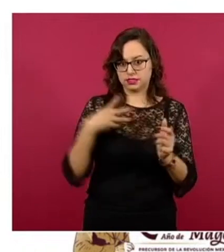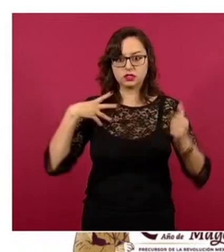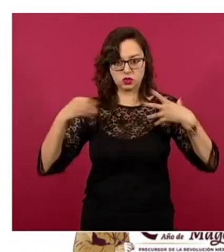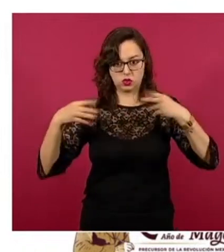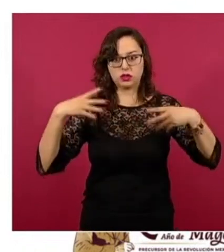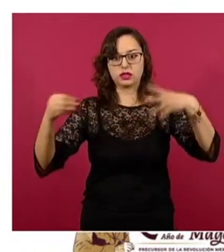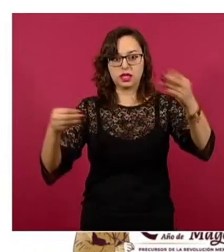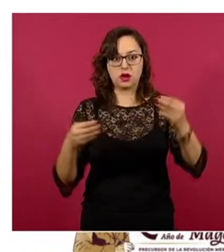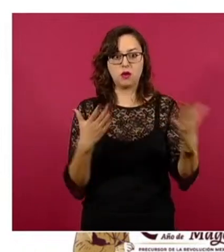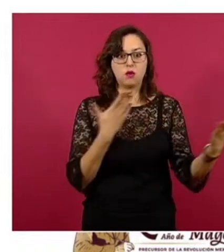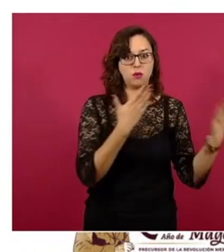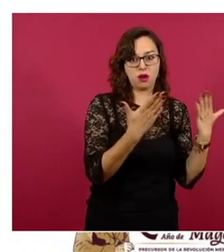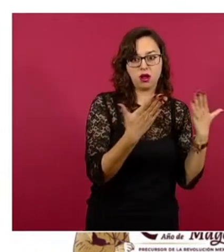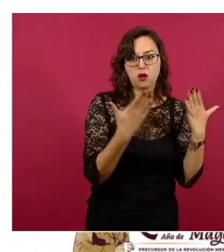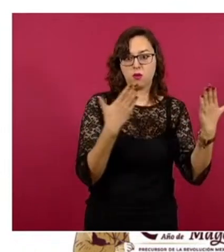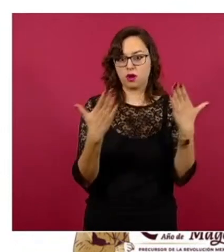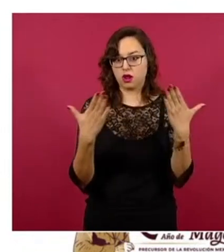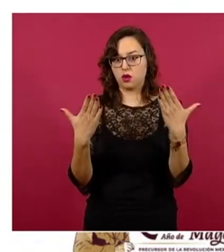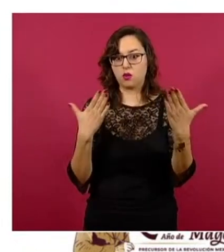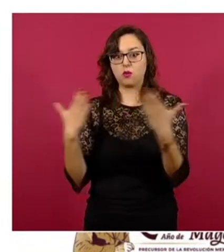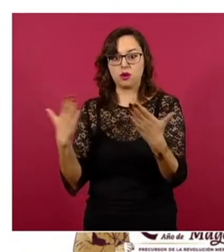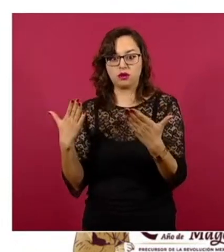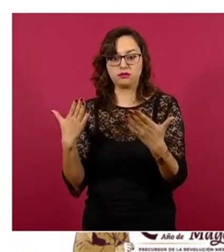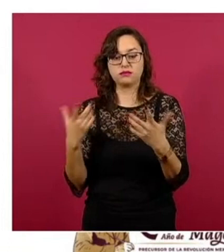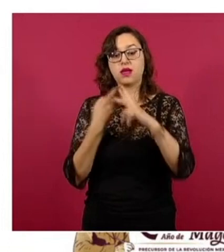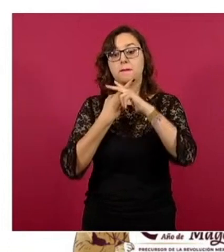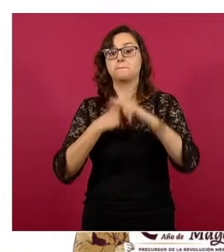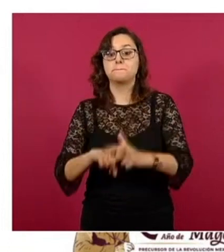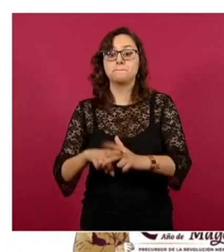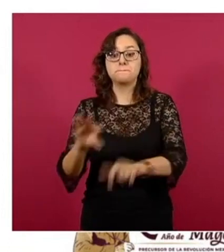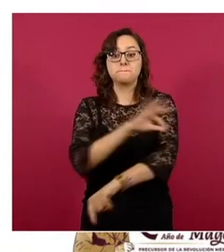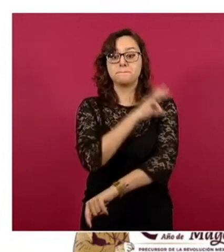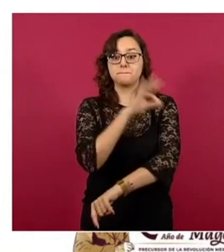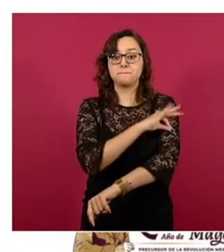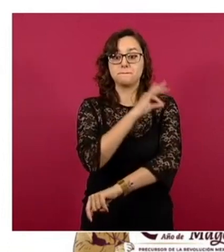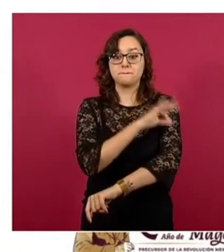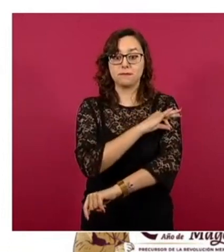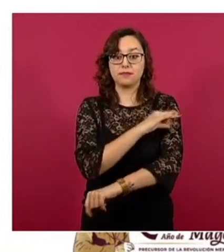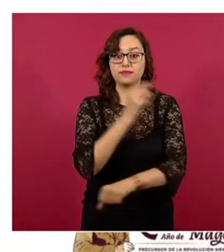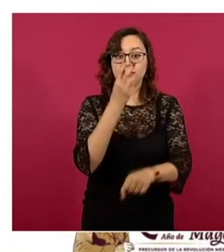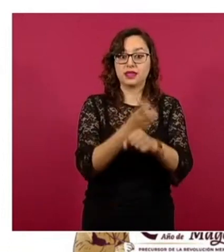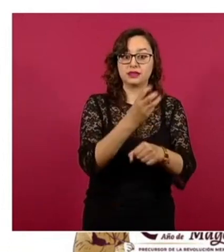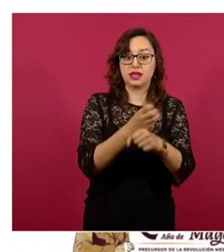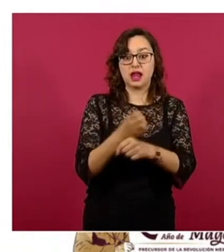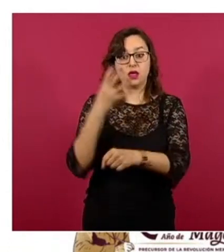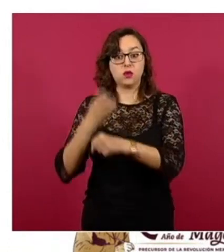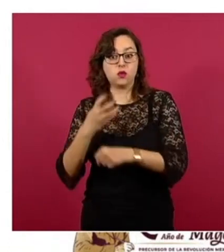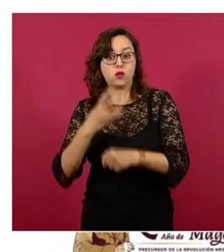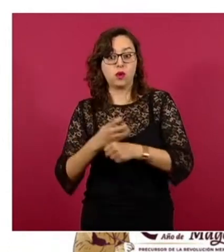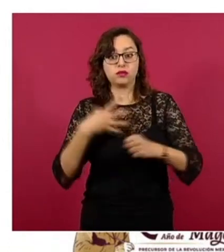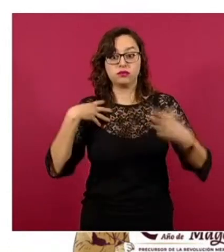contraste con los casos, vemos que una vez que empezamos a vacunar en las olas tres y cuatro,